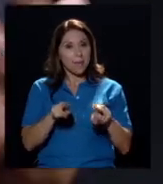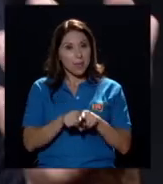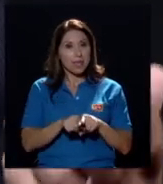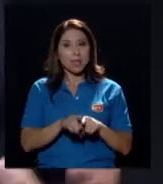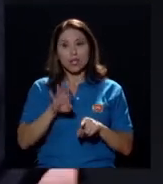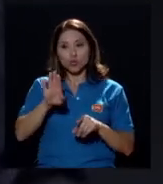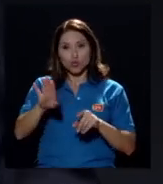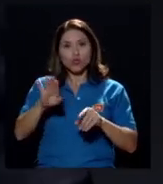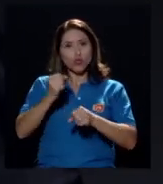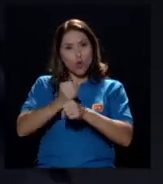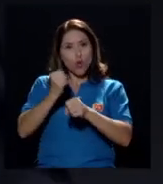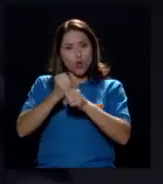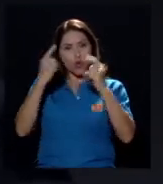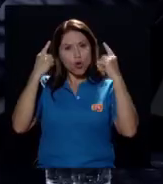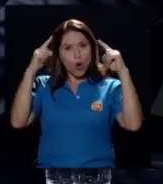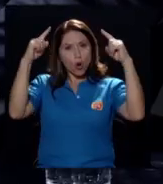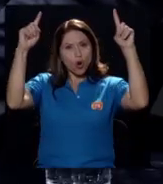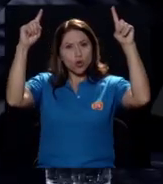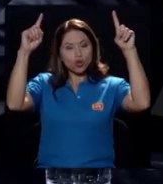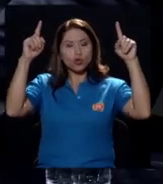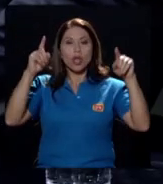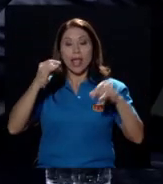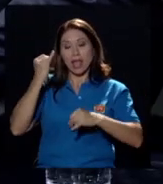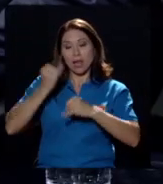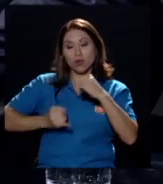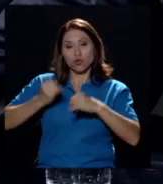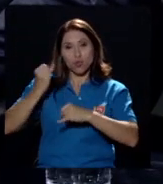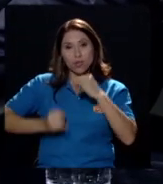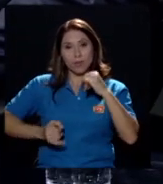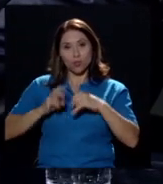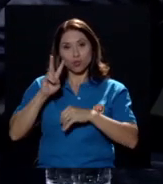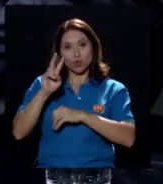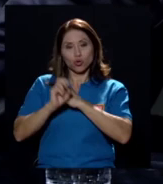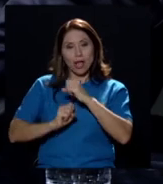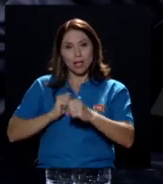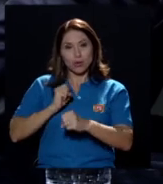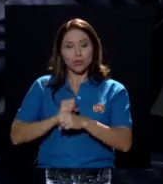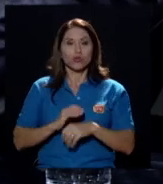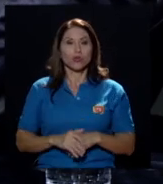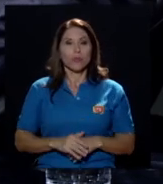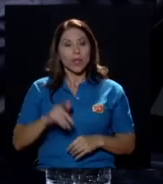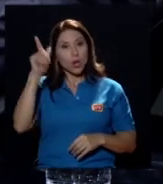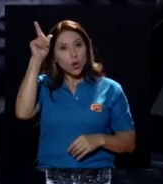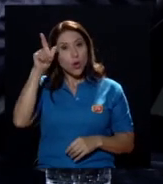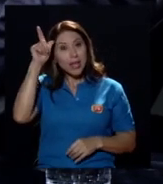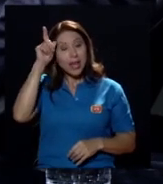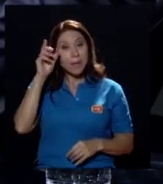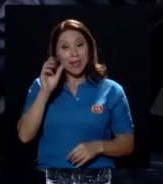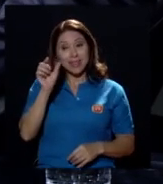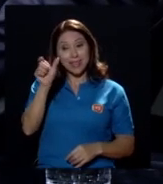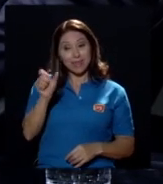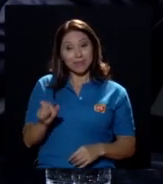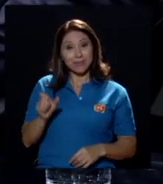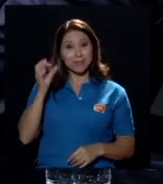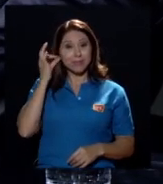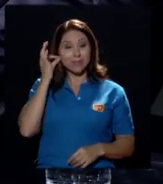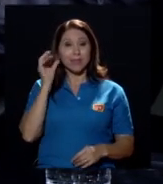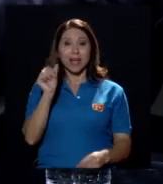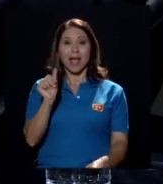ella durante esos últimos 12 años lógicamente Angela Merkel no